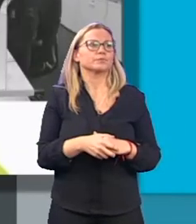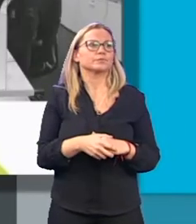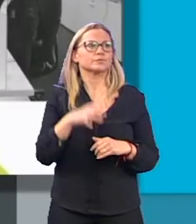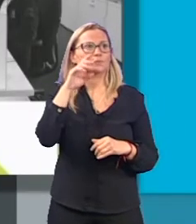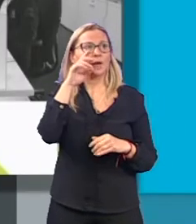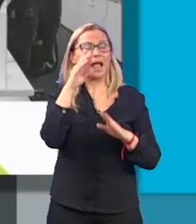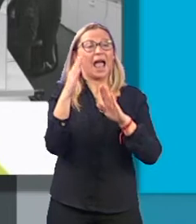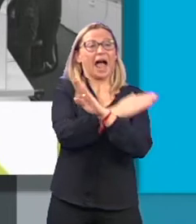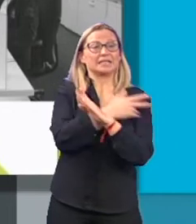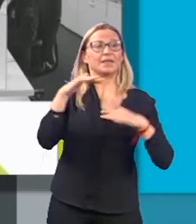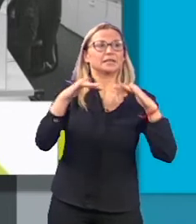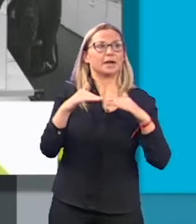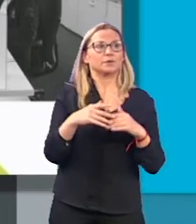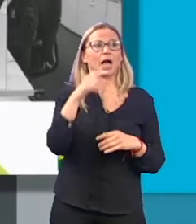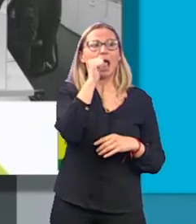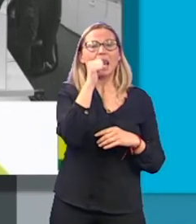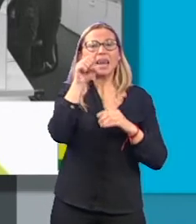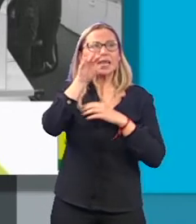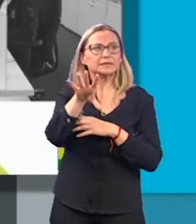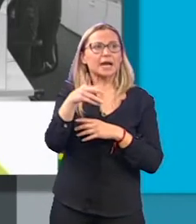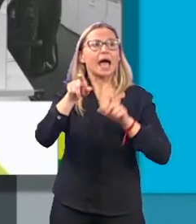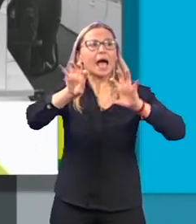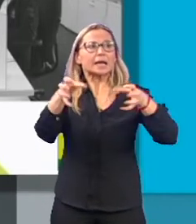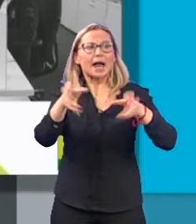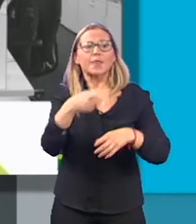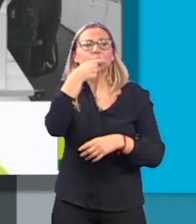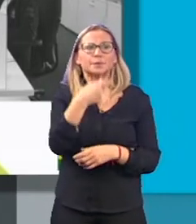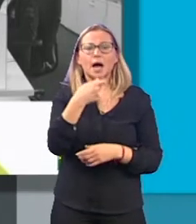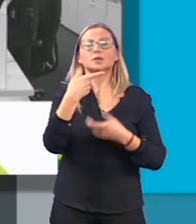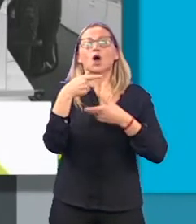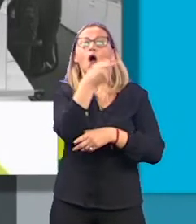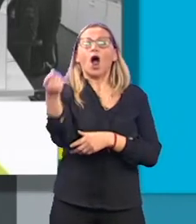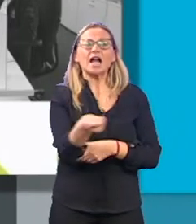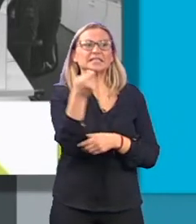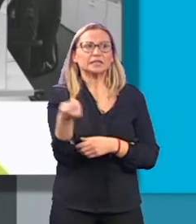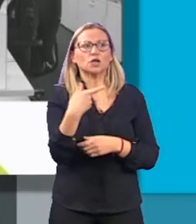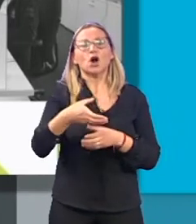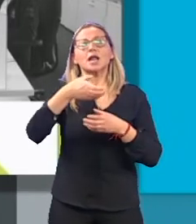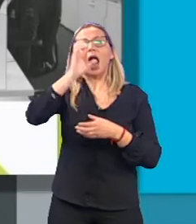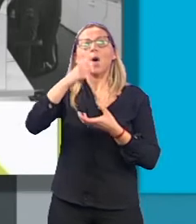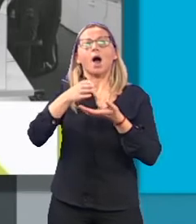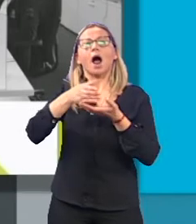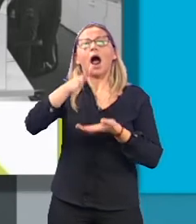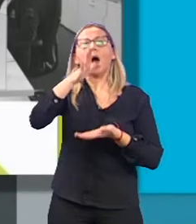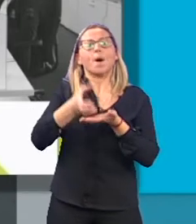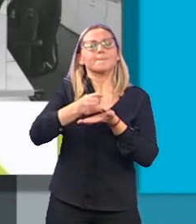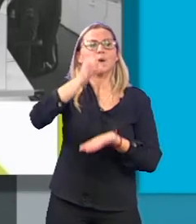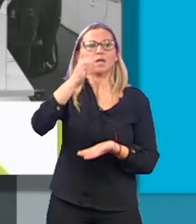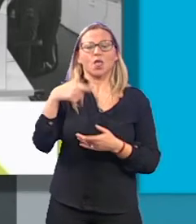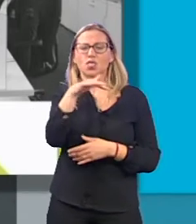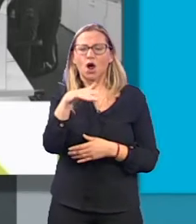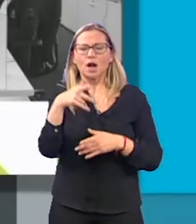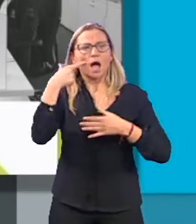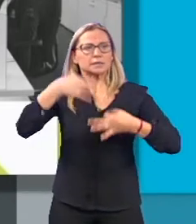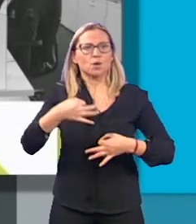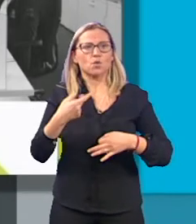Antes del terremoto, ten linternas, radio, silbato, extintor y agua embotellada. Localiza zonas seguras y